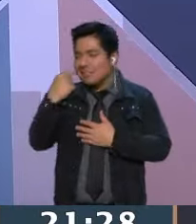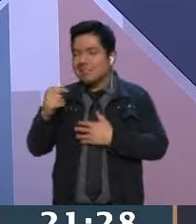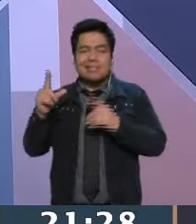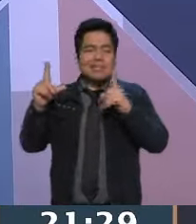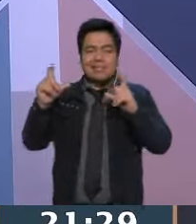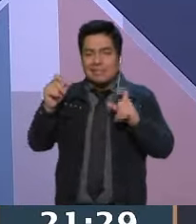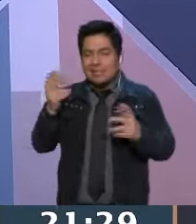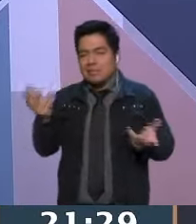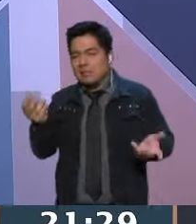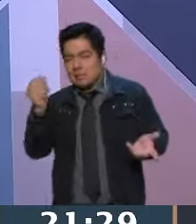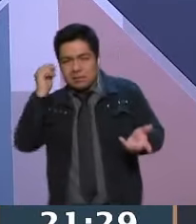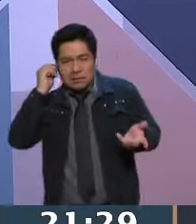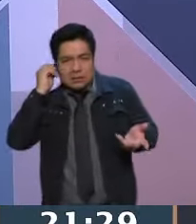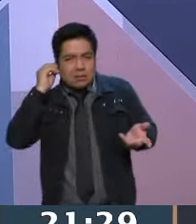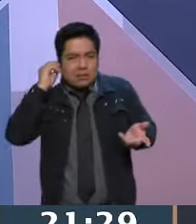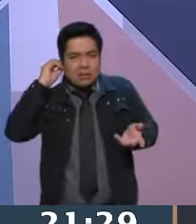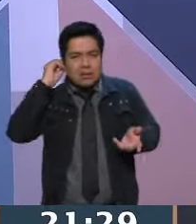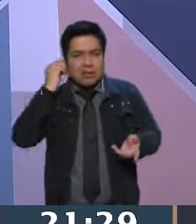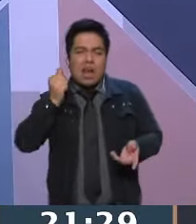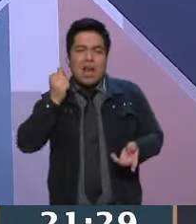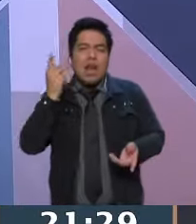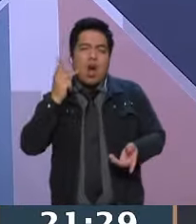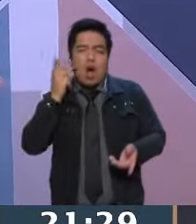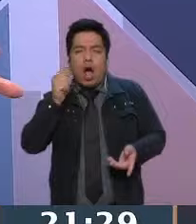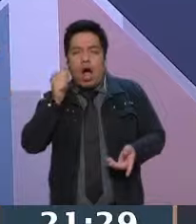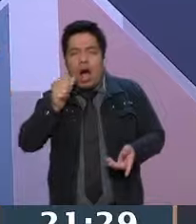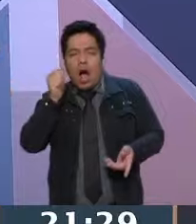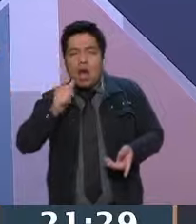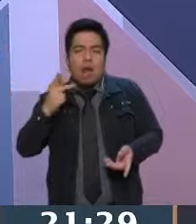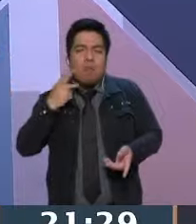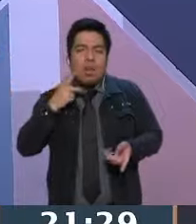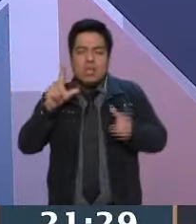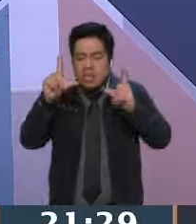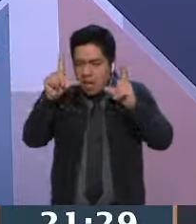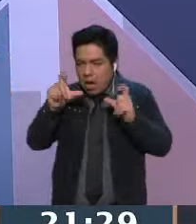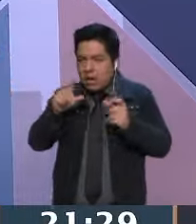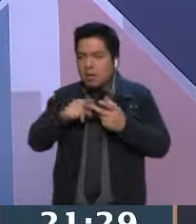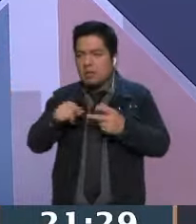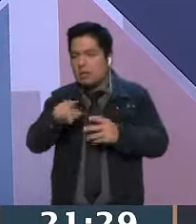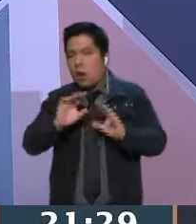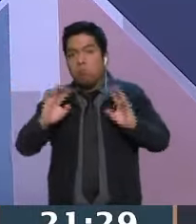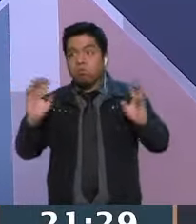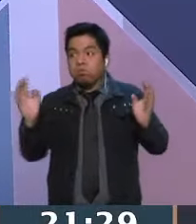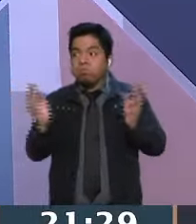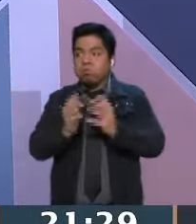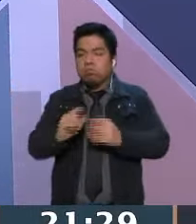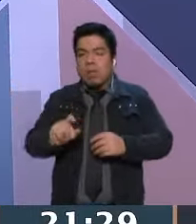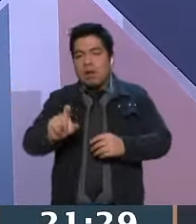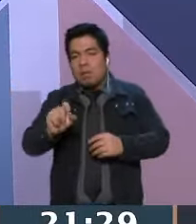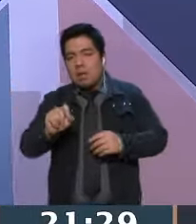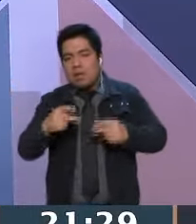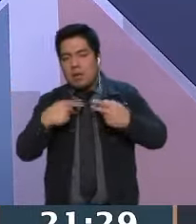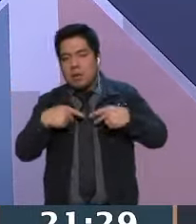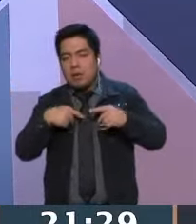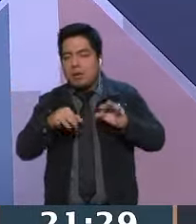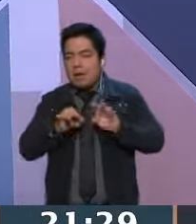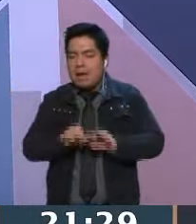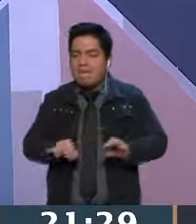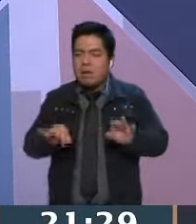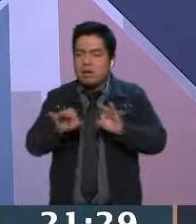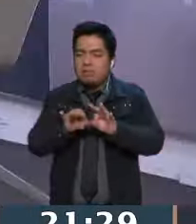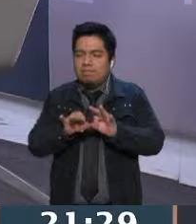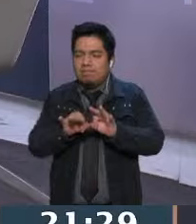buscan, ¿no? Les encanta a los políticos, ¿no? Que se vea la foto y con los 20 más importantes hombres del mundo